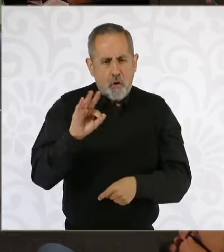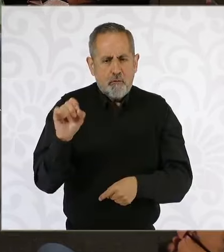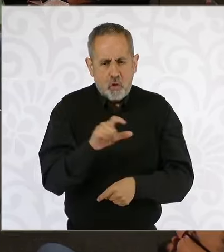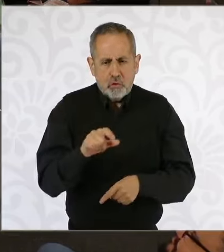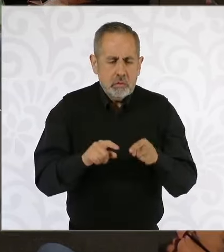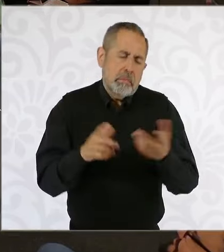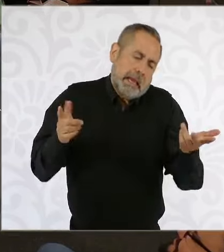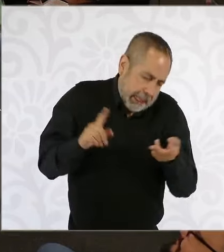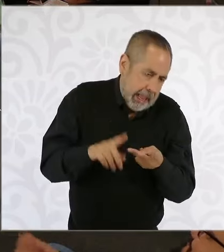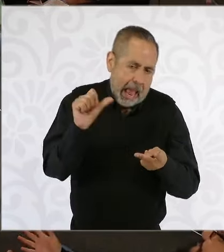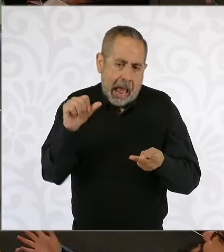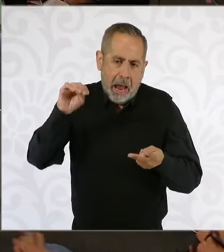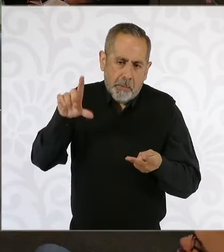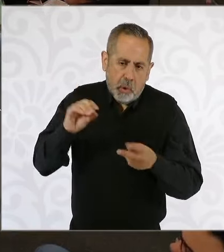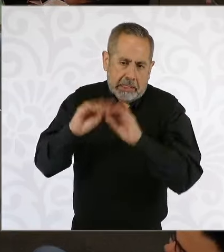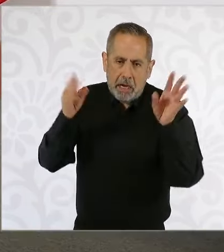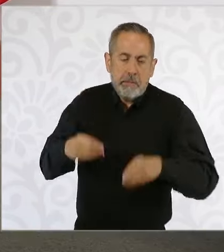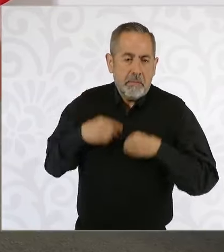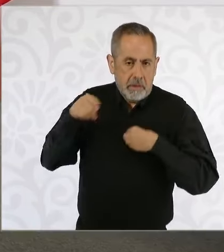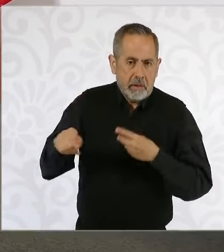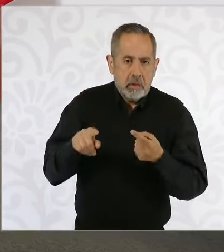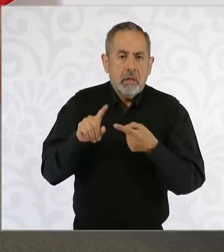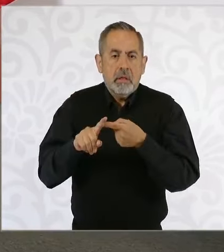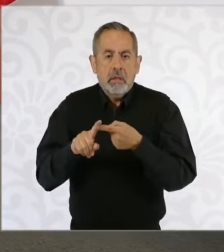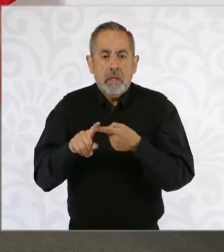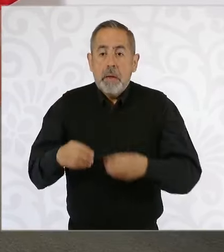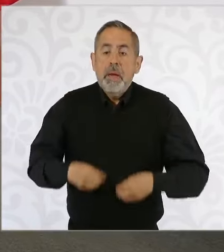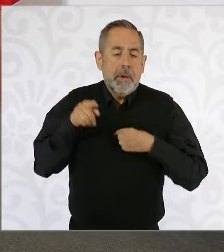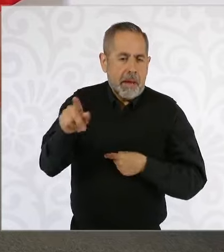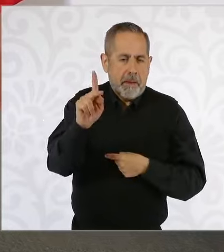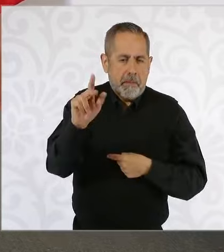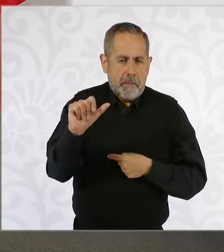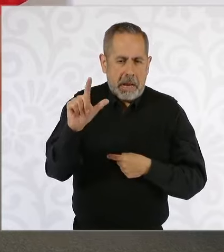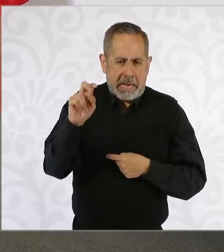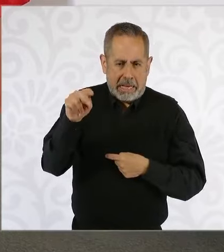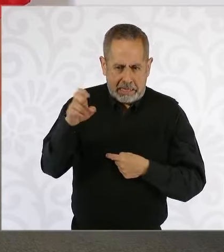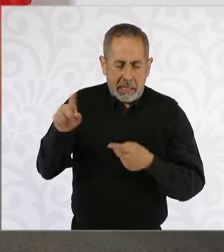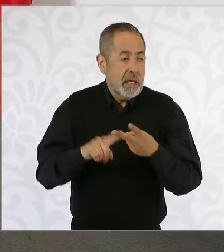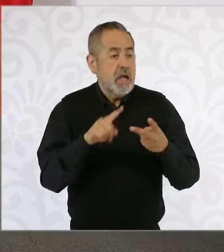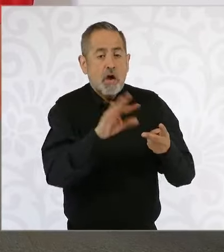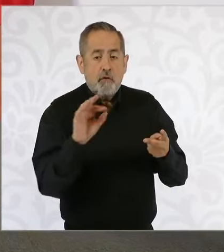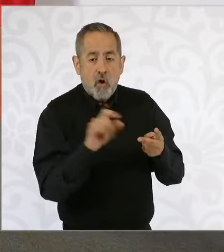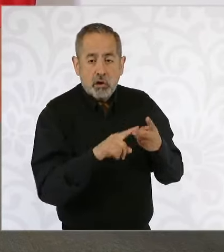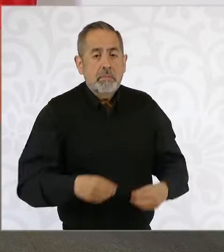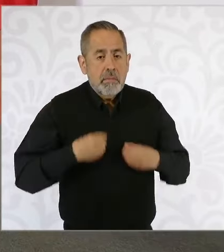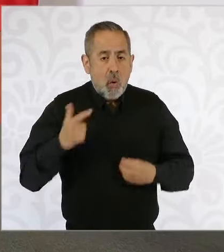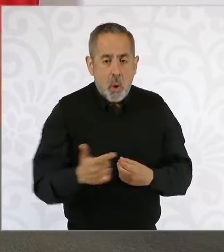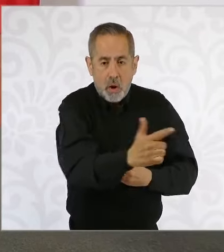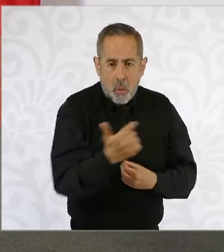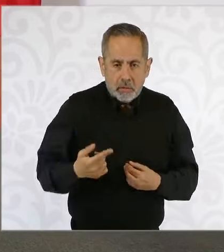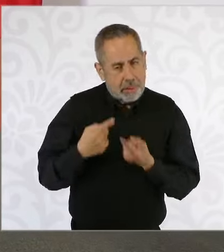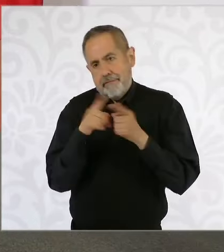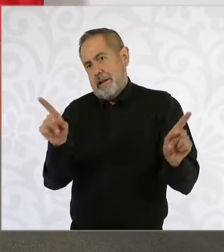Bueno, Andrés Manuel, claro. Andrés Manuel López Obrador, que vive en Palenque y Fox, que vive en Guanajuato, claro que no hay